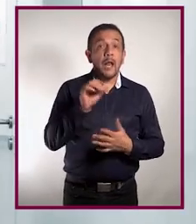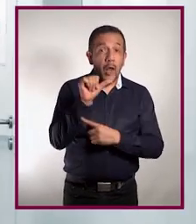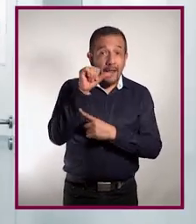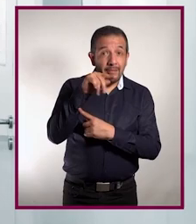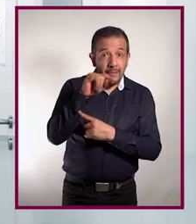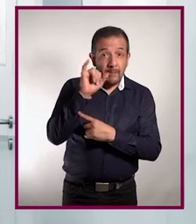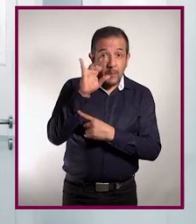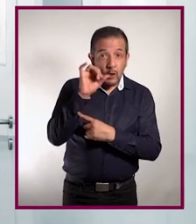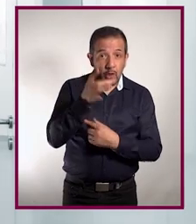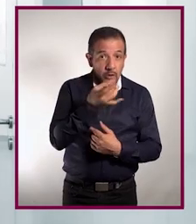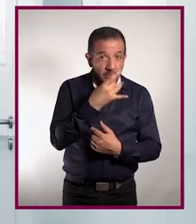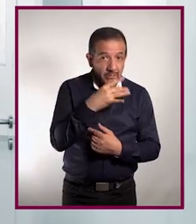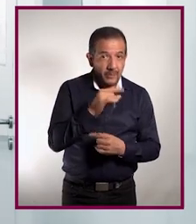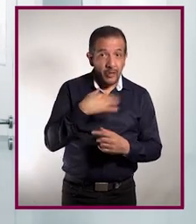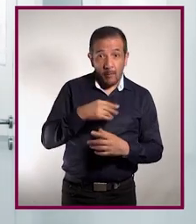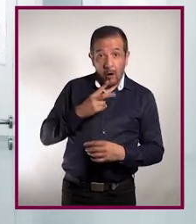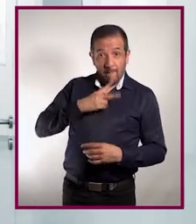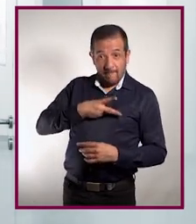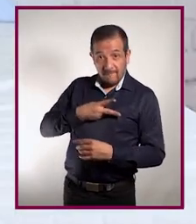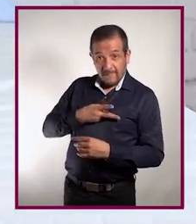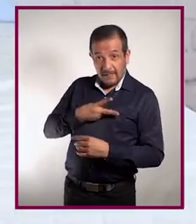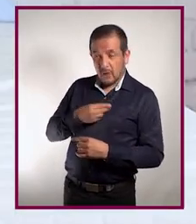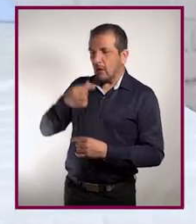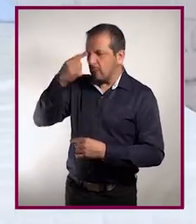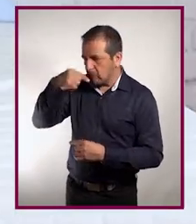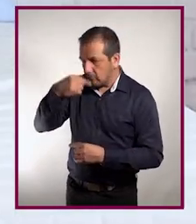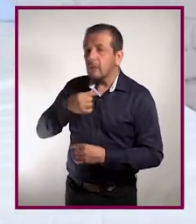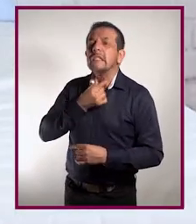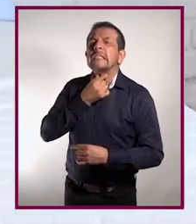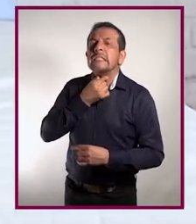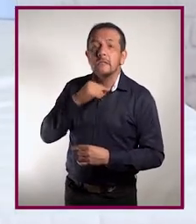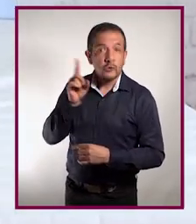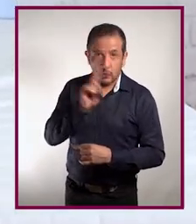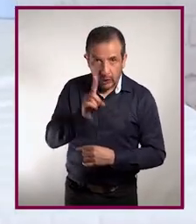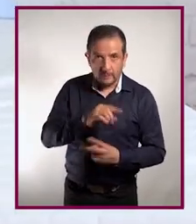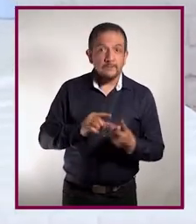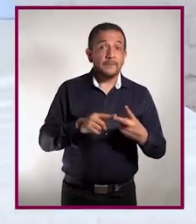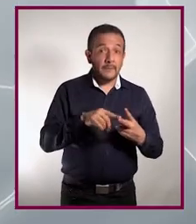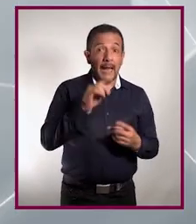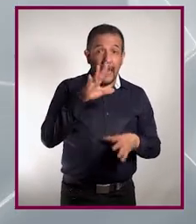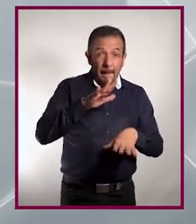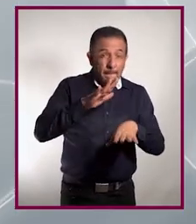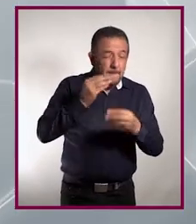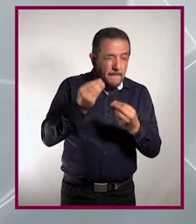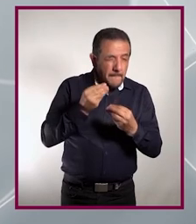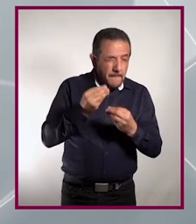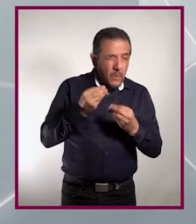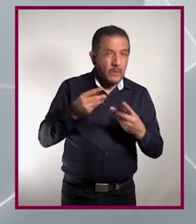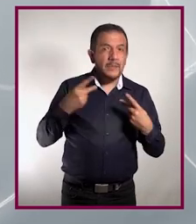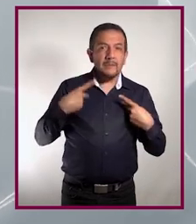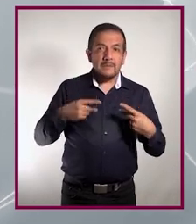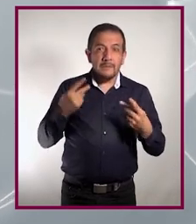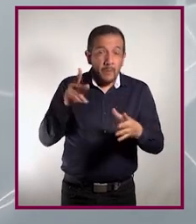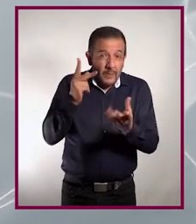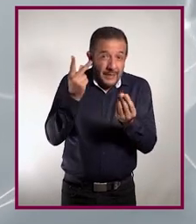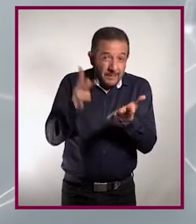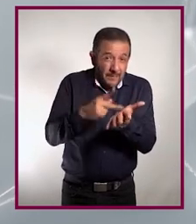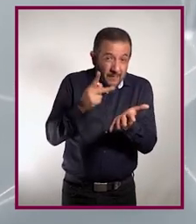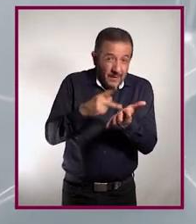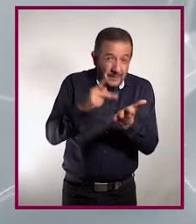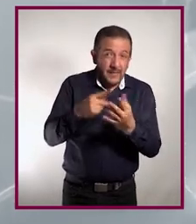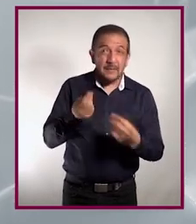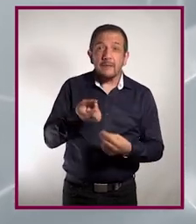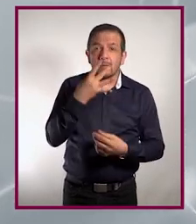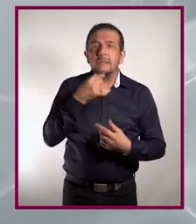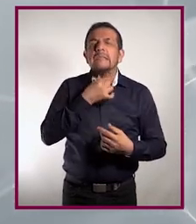antibióticos no funcionan contra los virus que ocasionan resfriados o dolor de garganta. Que la mayoría de las veces son de origen viral. Aunque